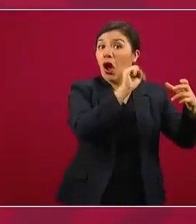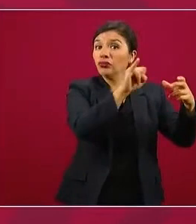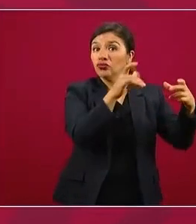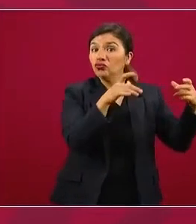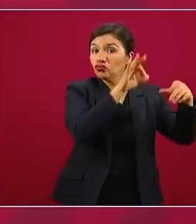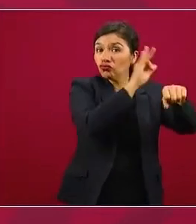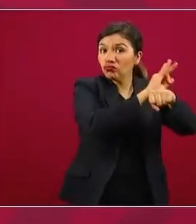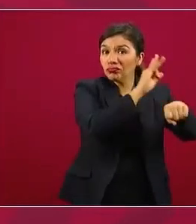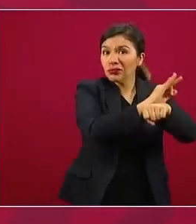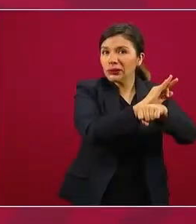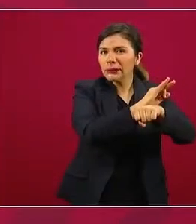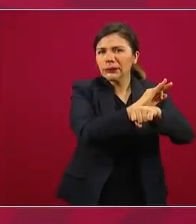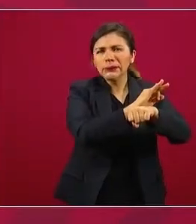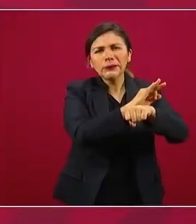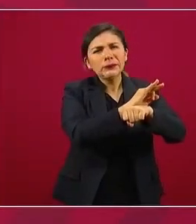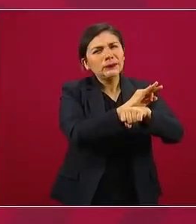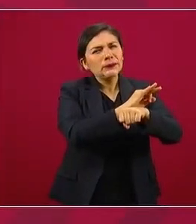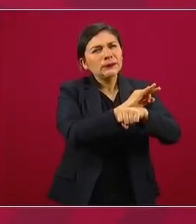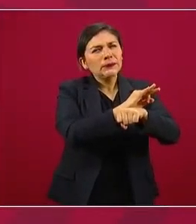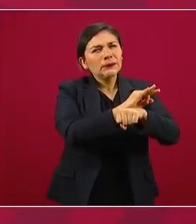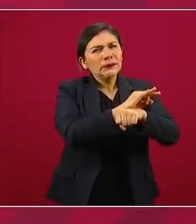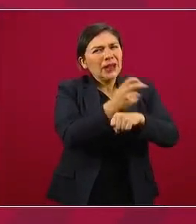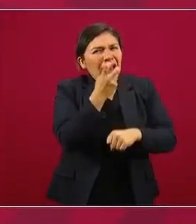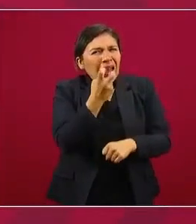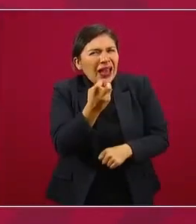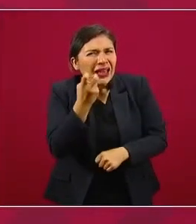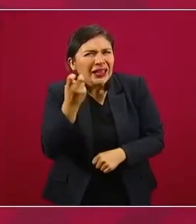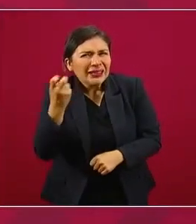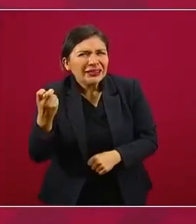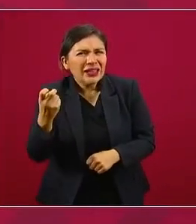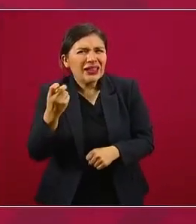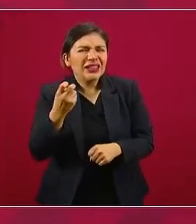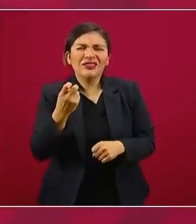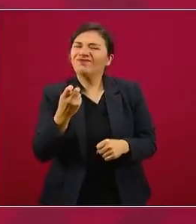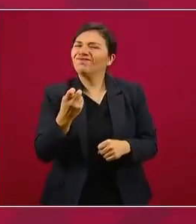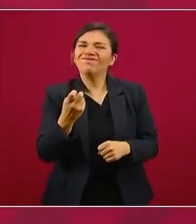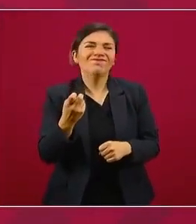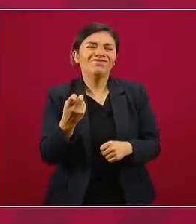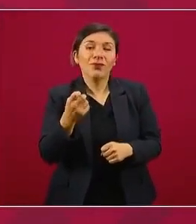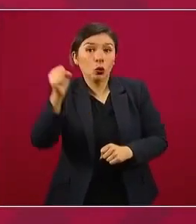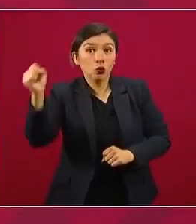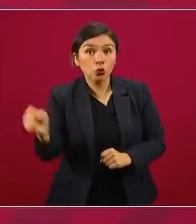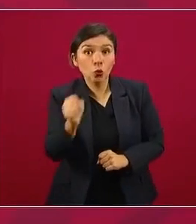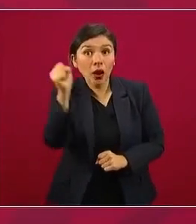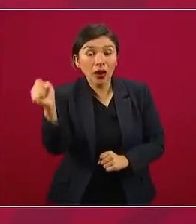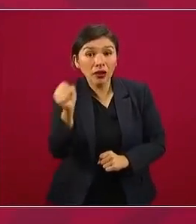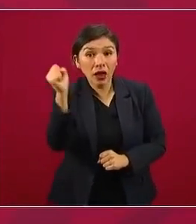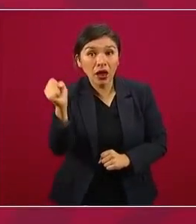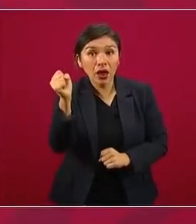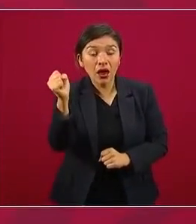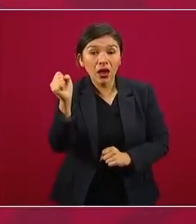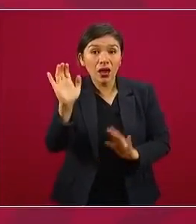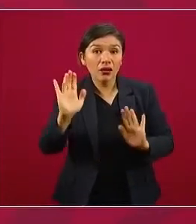toda esa actitud clasista. Afortunadamente,